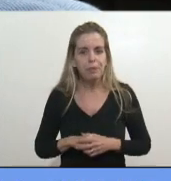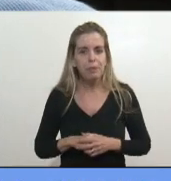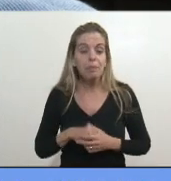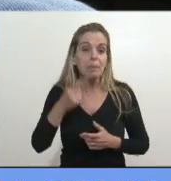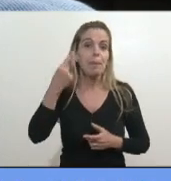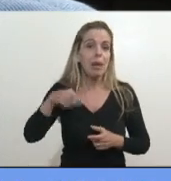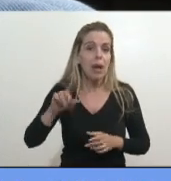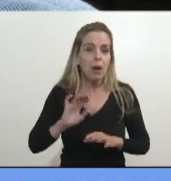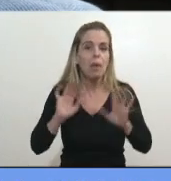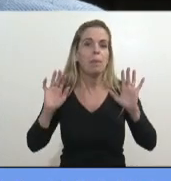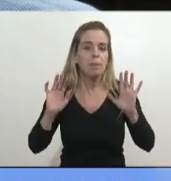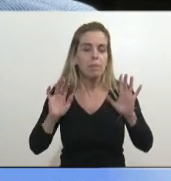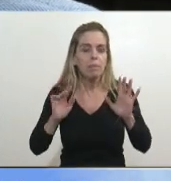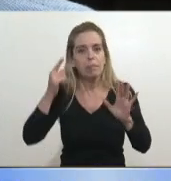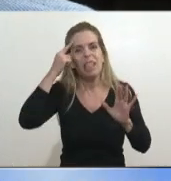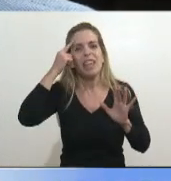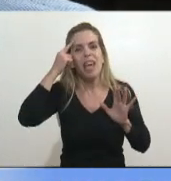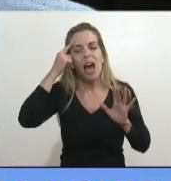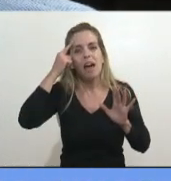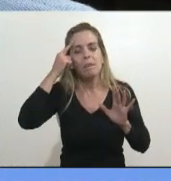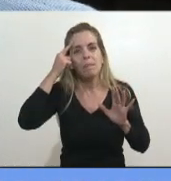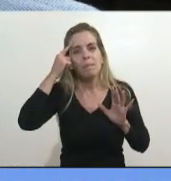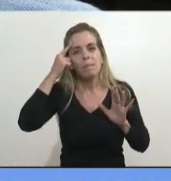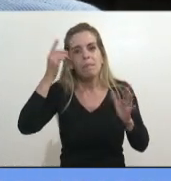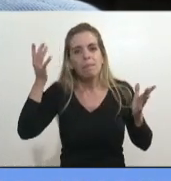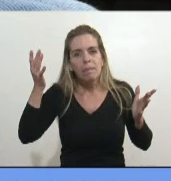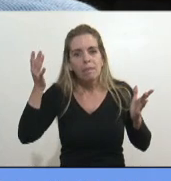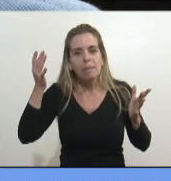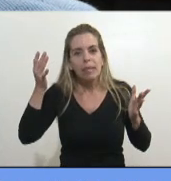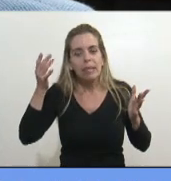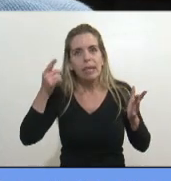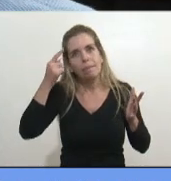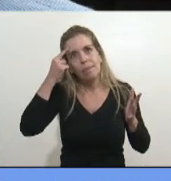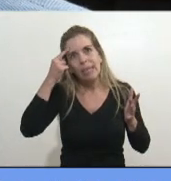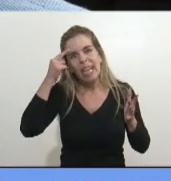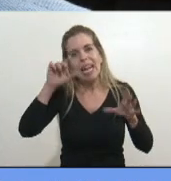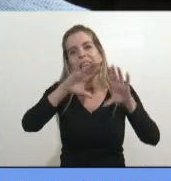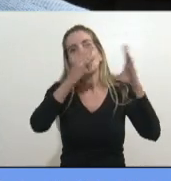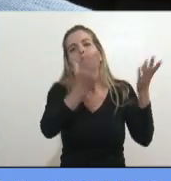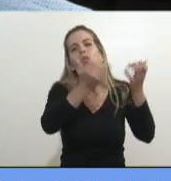Pero, bueno, la esperanza de que iba a haber solidaridad en este mundo.